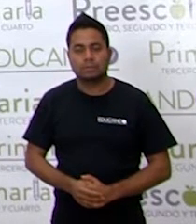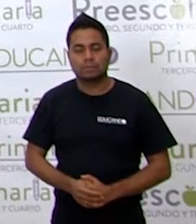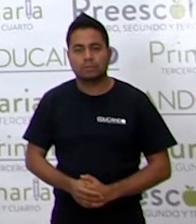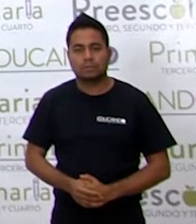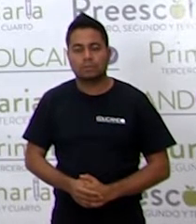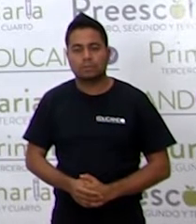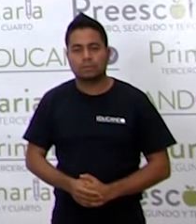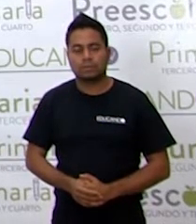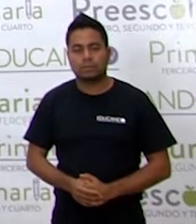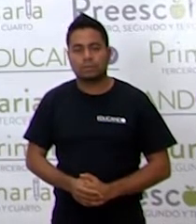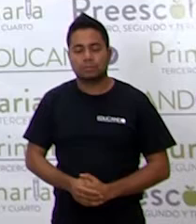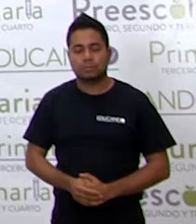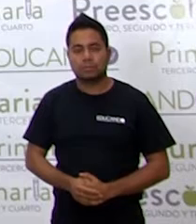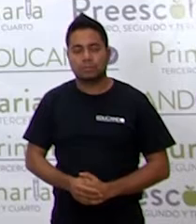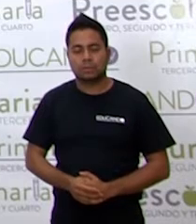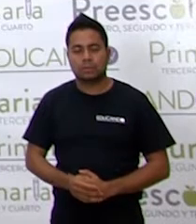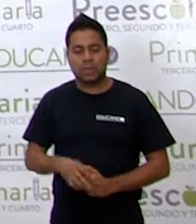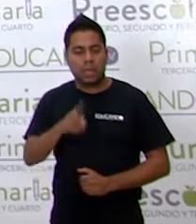Vieron